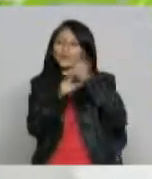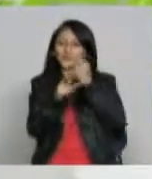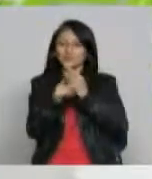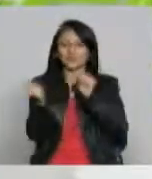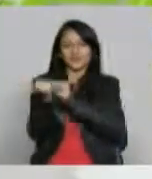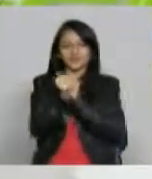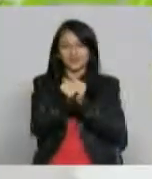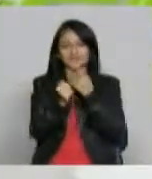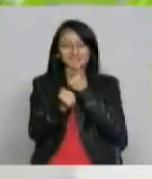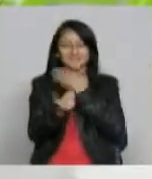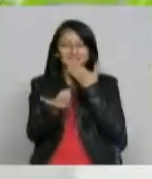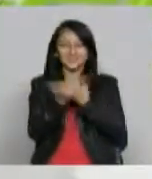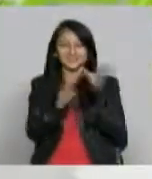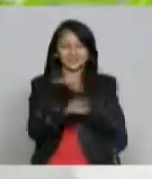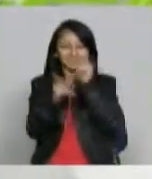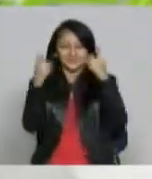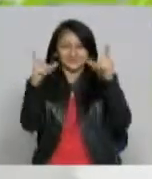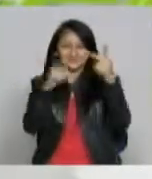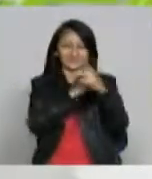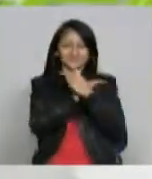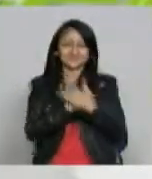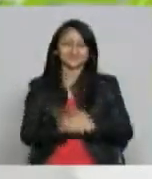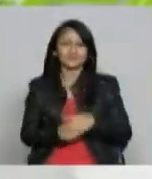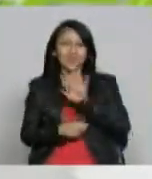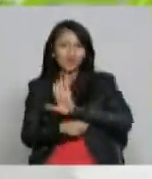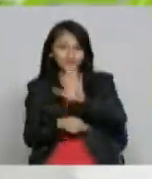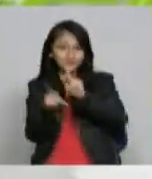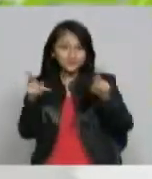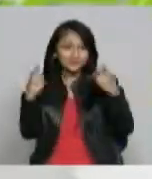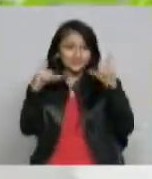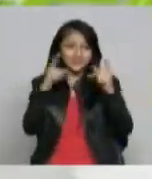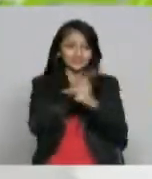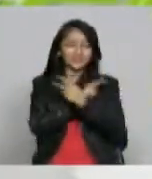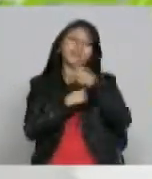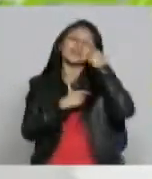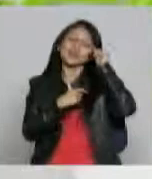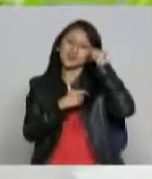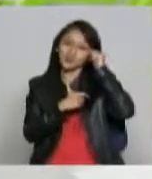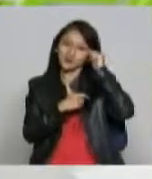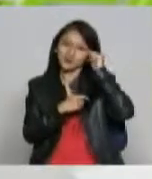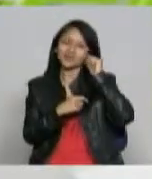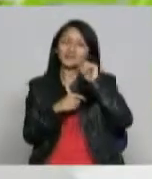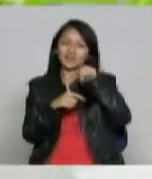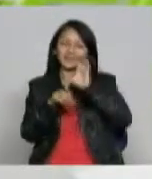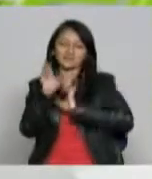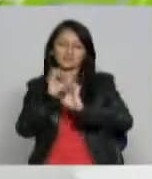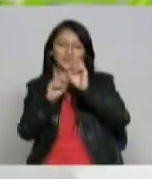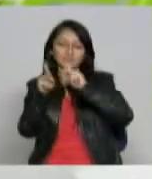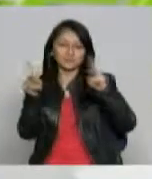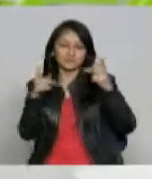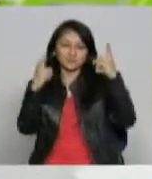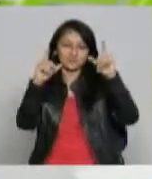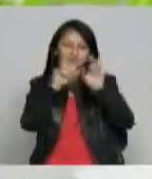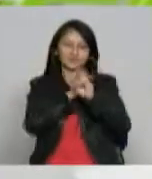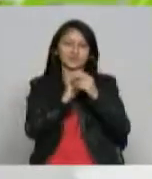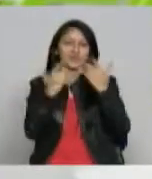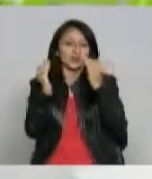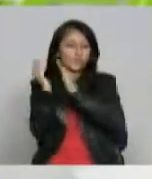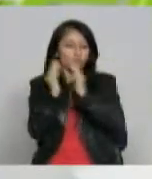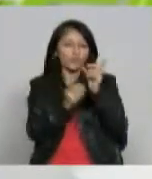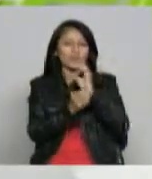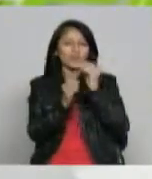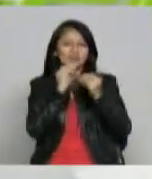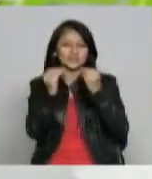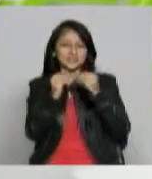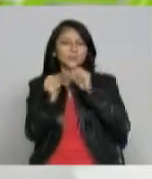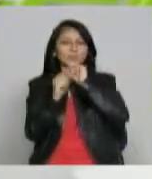a ti muchas gracias a todos los televidentes feliz noche bueno y a ustedes nuestros televidentes les recordamos que esta defensoría del televidente de Telecafe viene realizando una